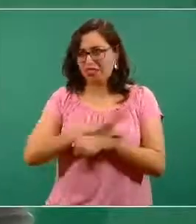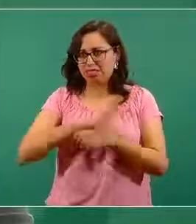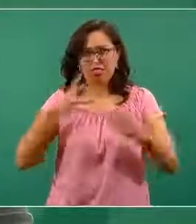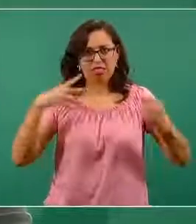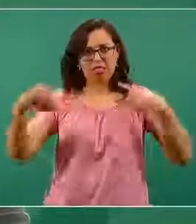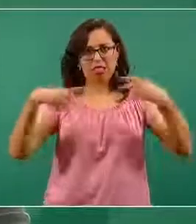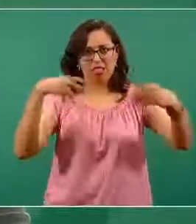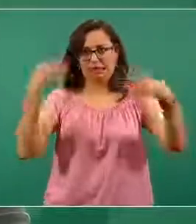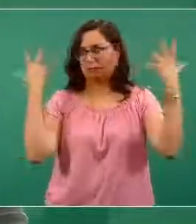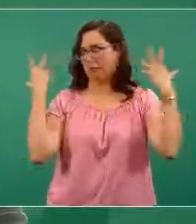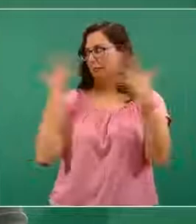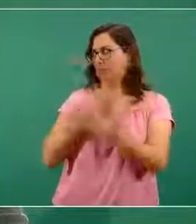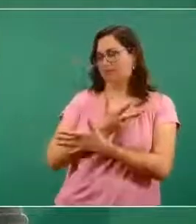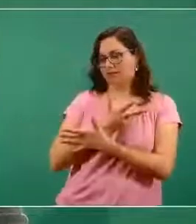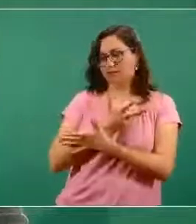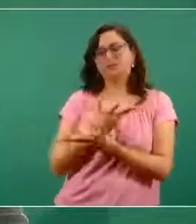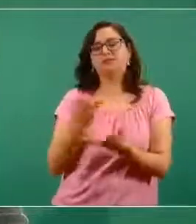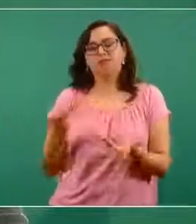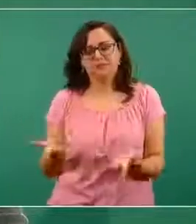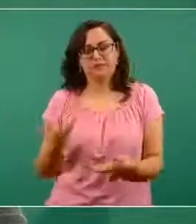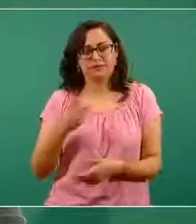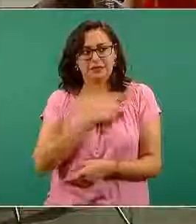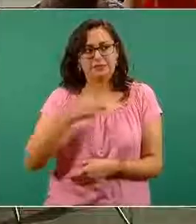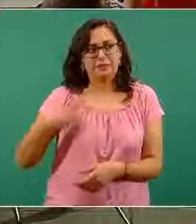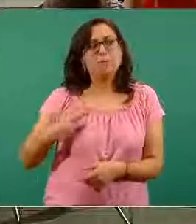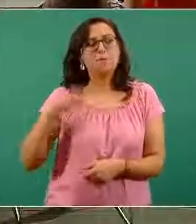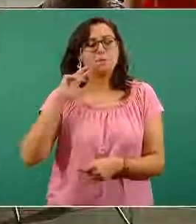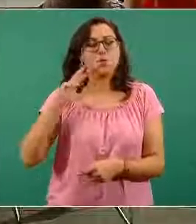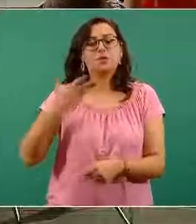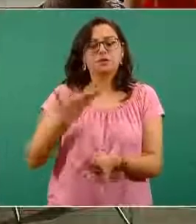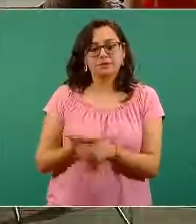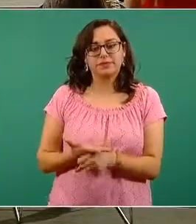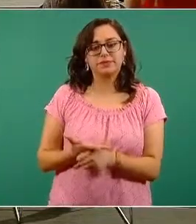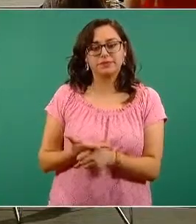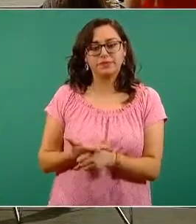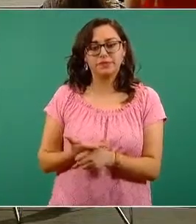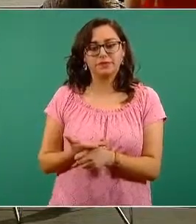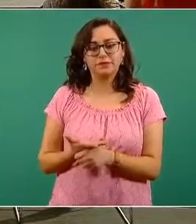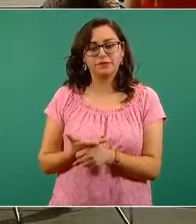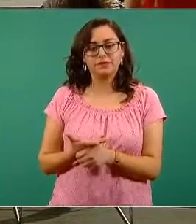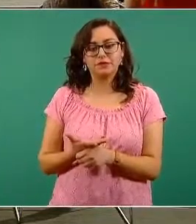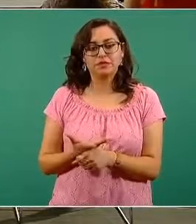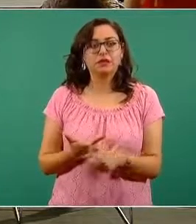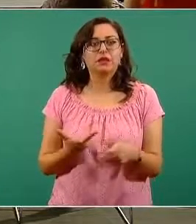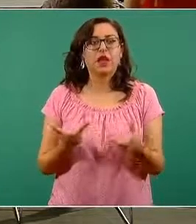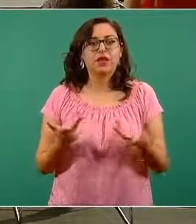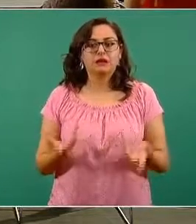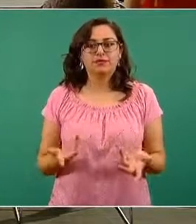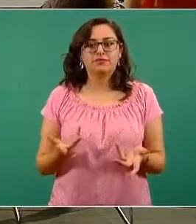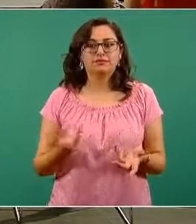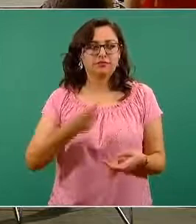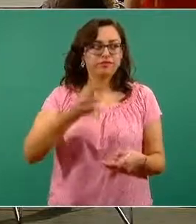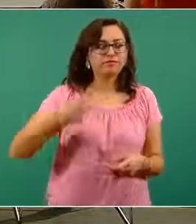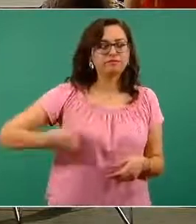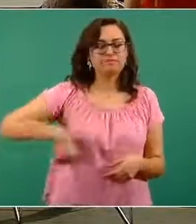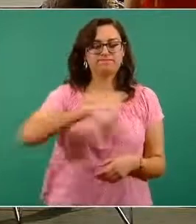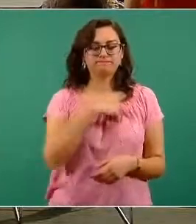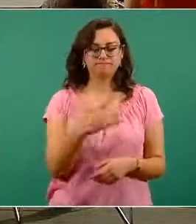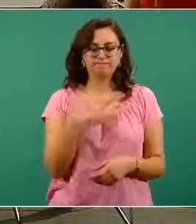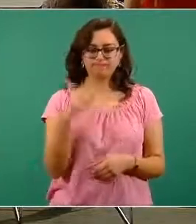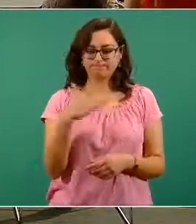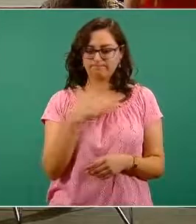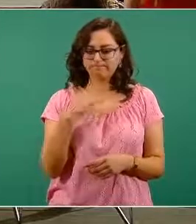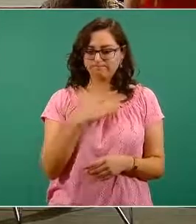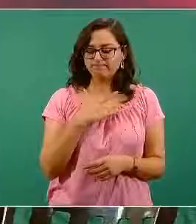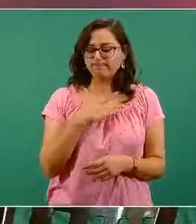ahí empezamos a cortar las cadenas de transmisión. Sí hay una necesidad importante de retomar